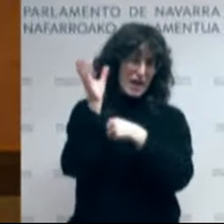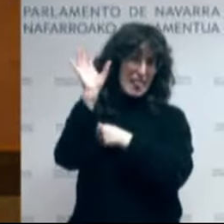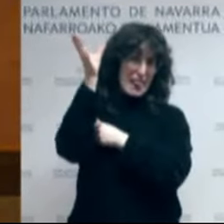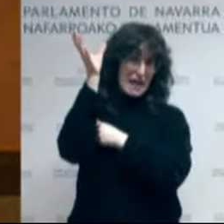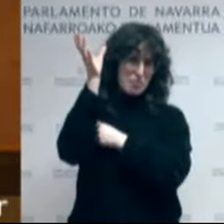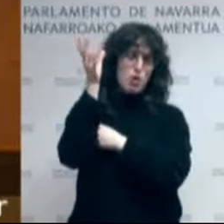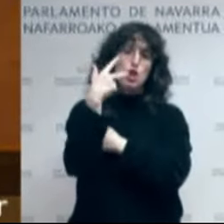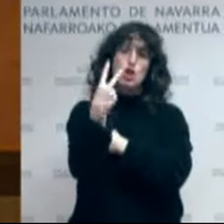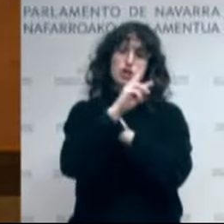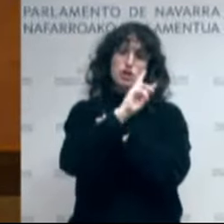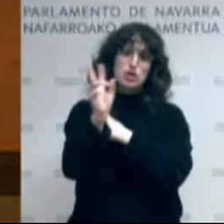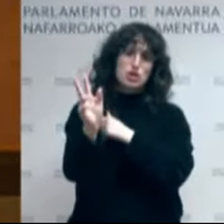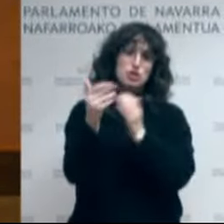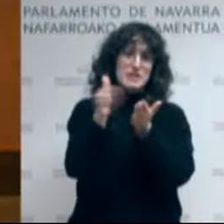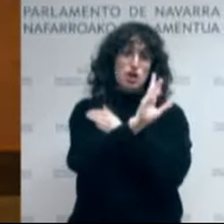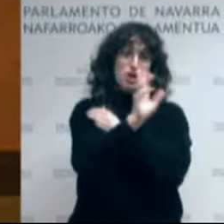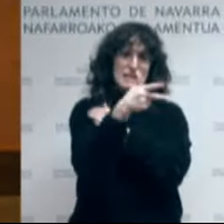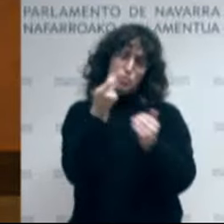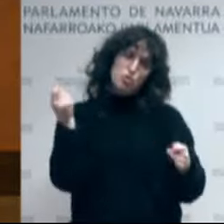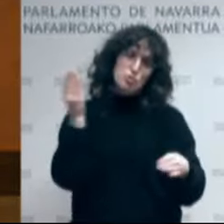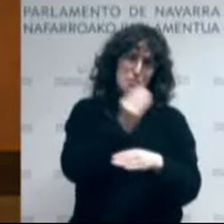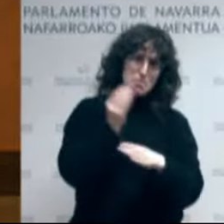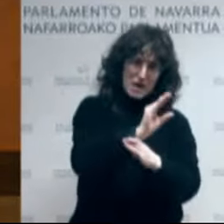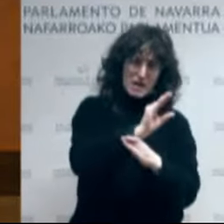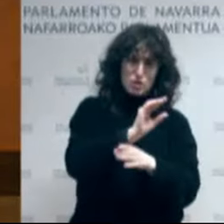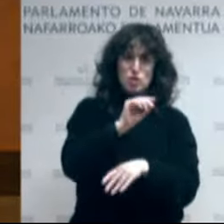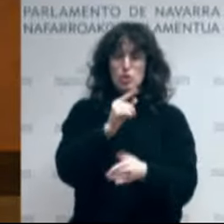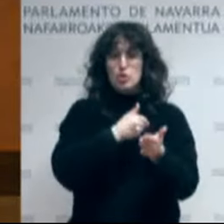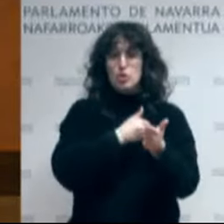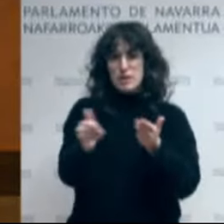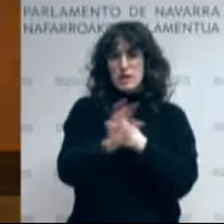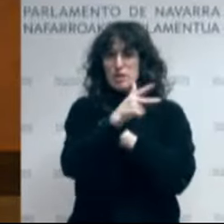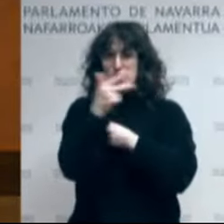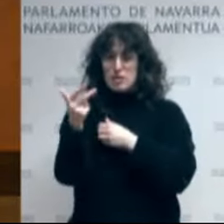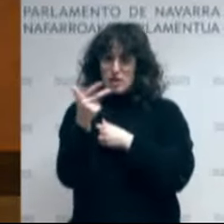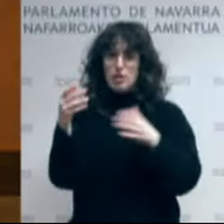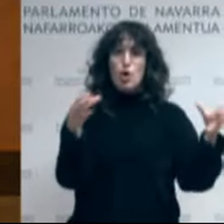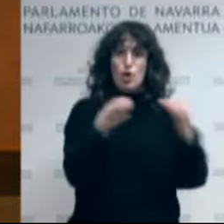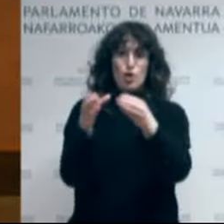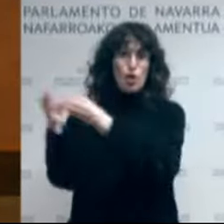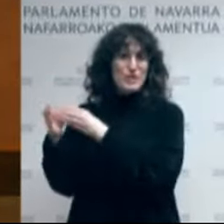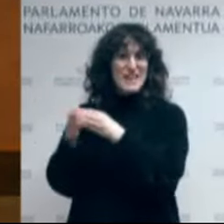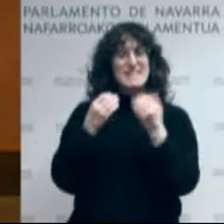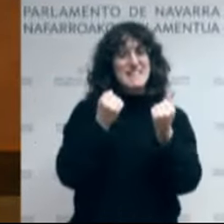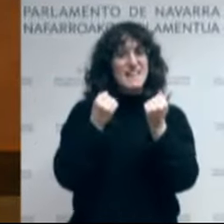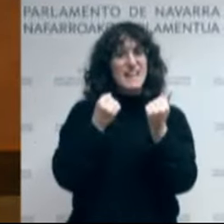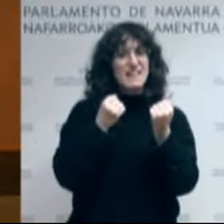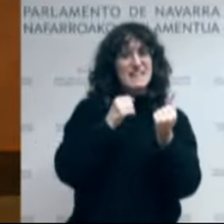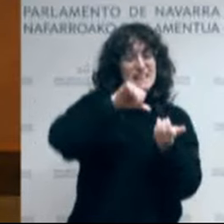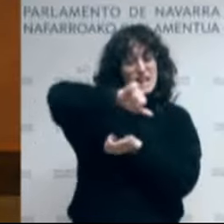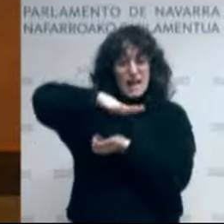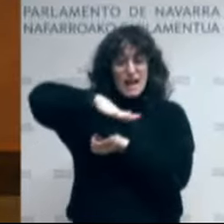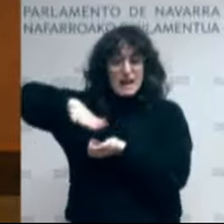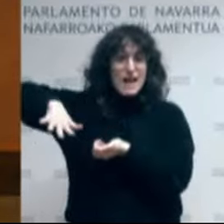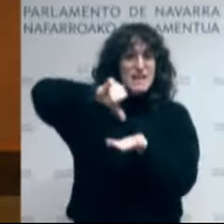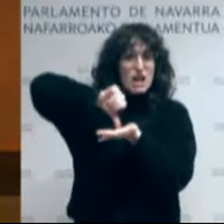euros. Hemos añadido un millón de euros para la creación de proyectos de comunidades energéticas locales. Hemos